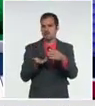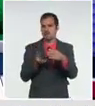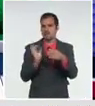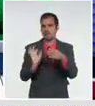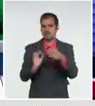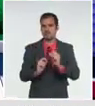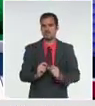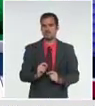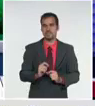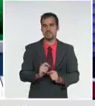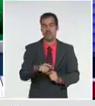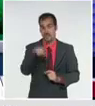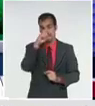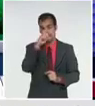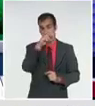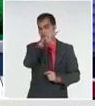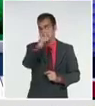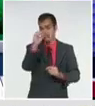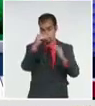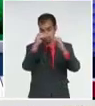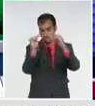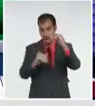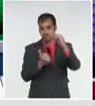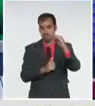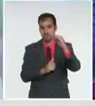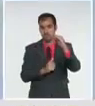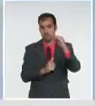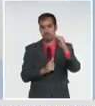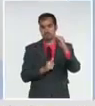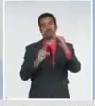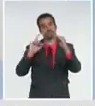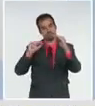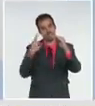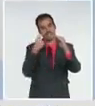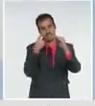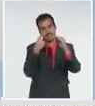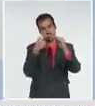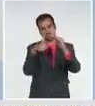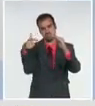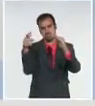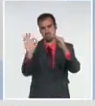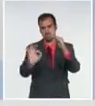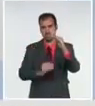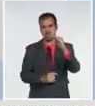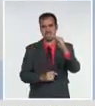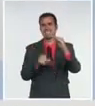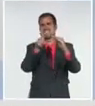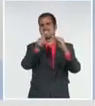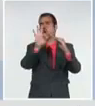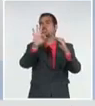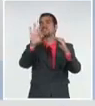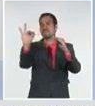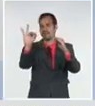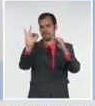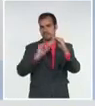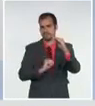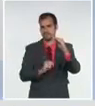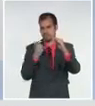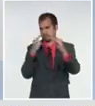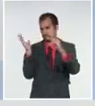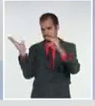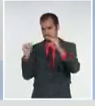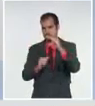menores de 20 años, nuevamente muy elevado, 187. Estamos hablando del